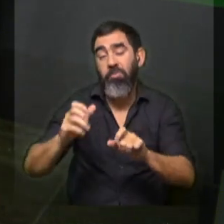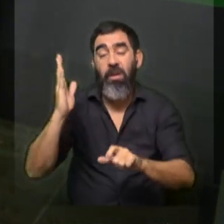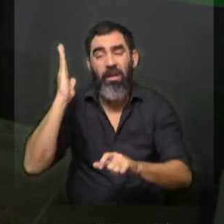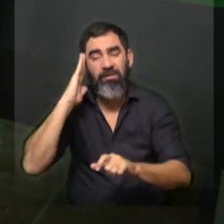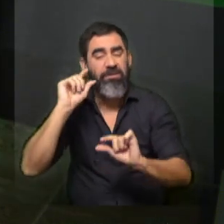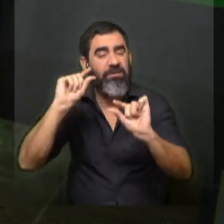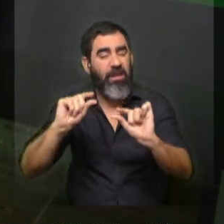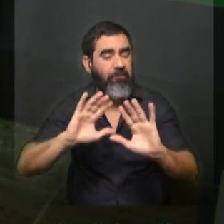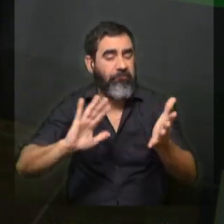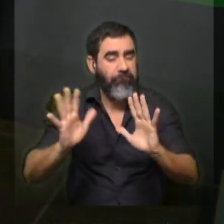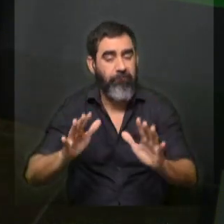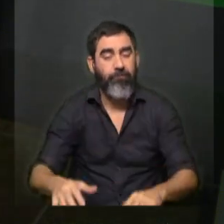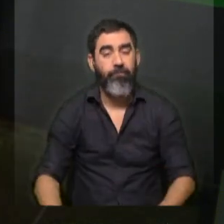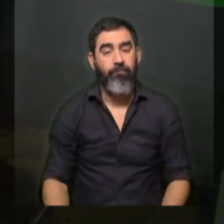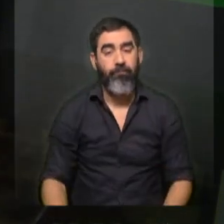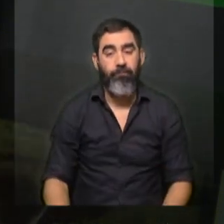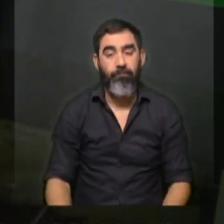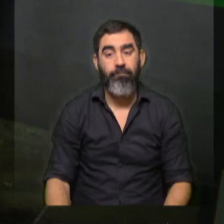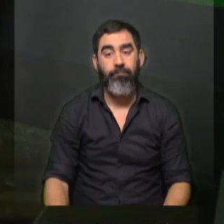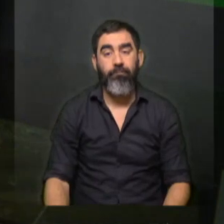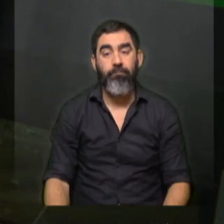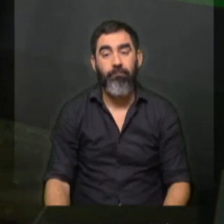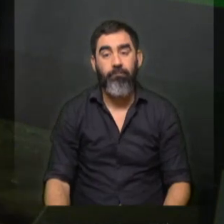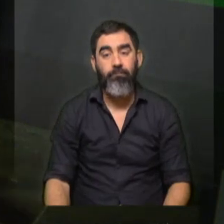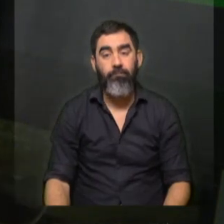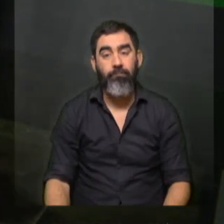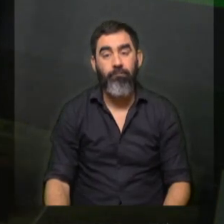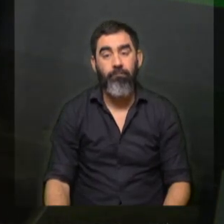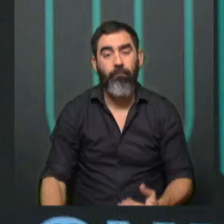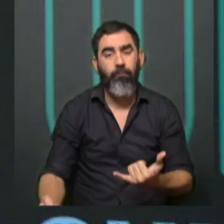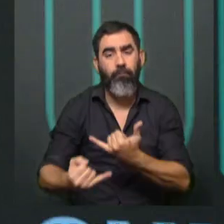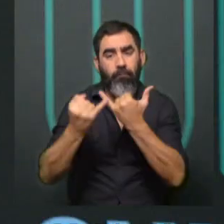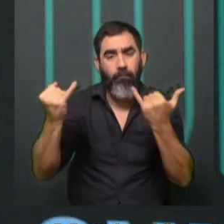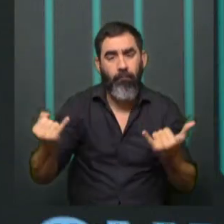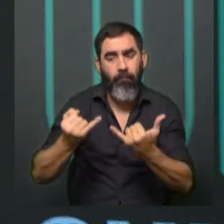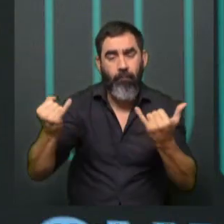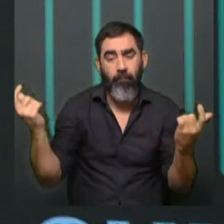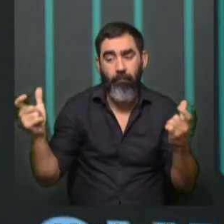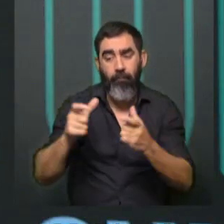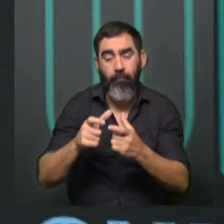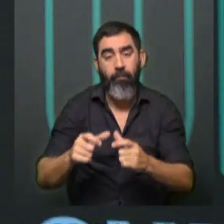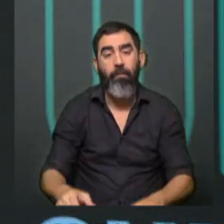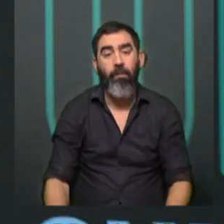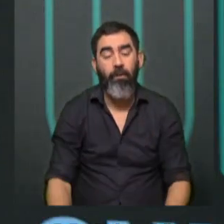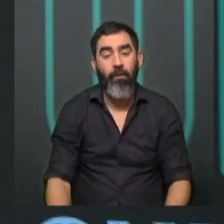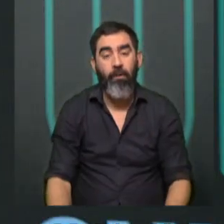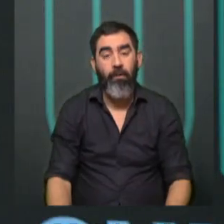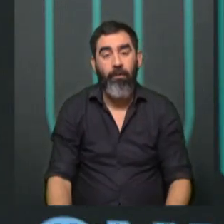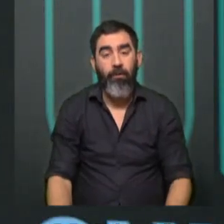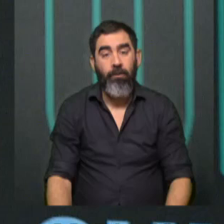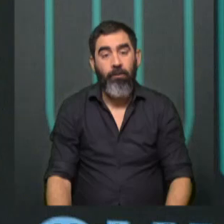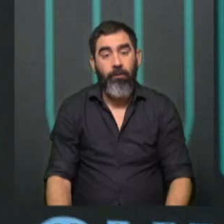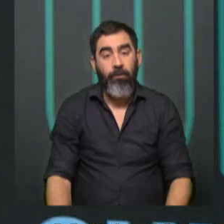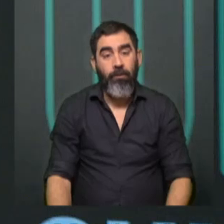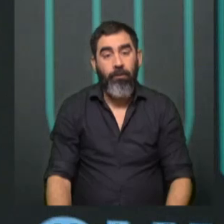tiene de danza, pero tiene otras ocupaciones, y que se alugueron durante un buen tiempo para trabajar en esta obra. Así que hablé un poco